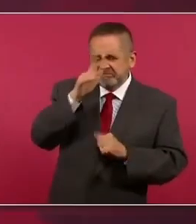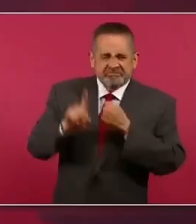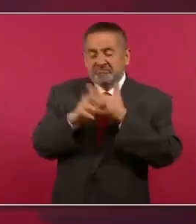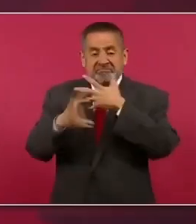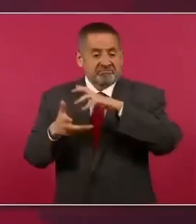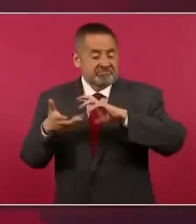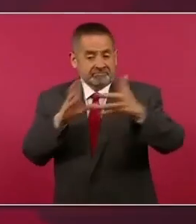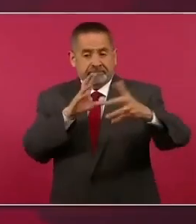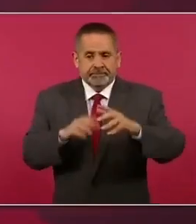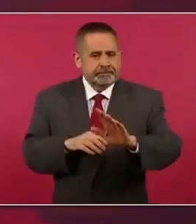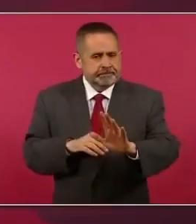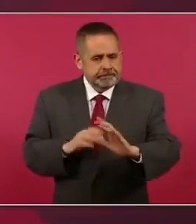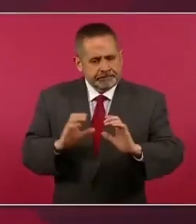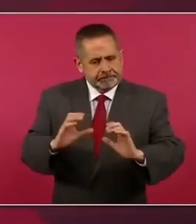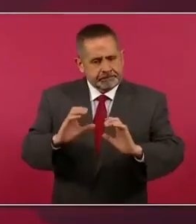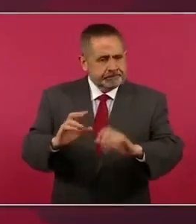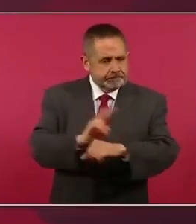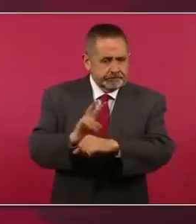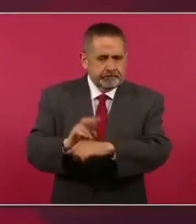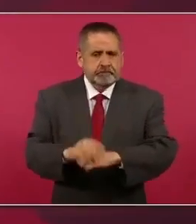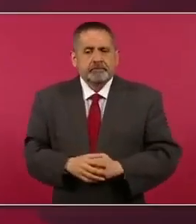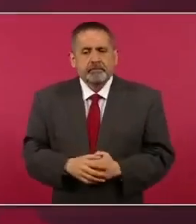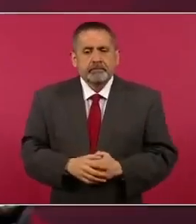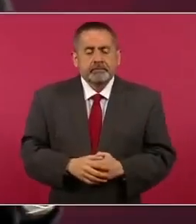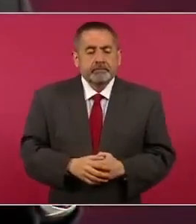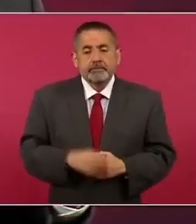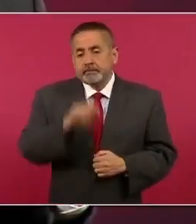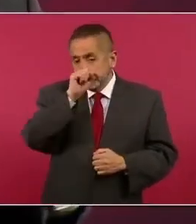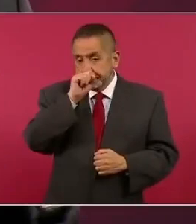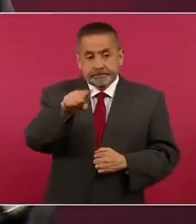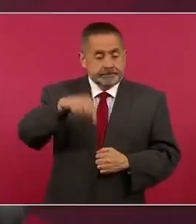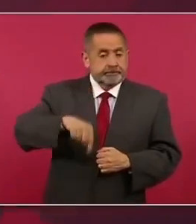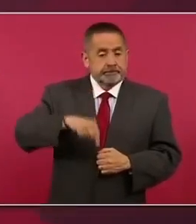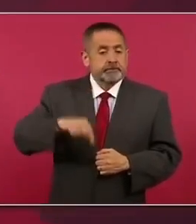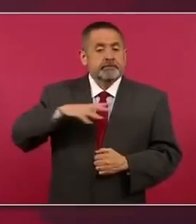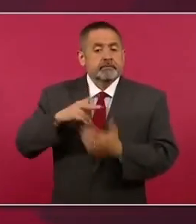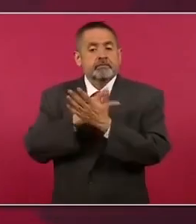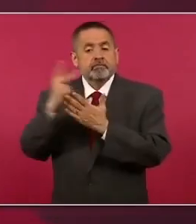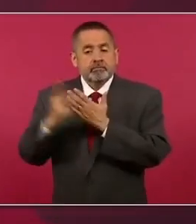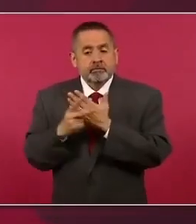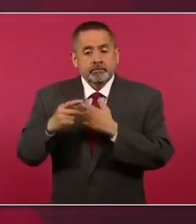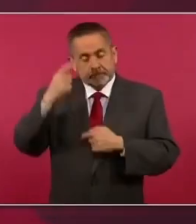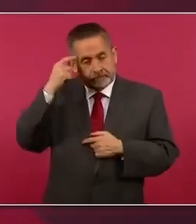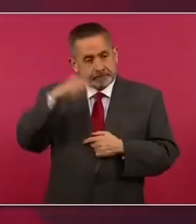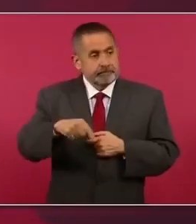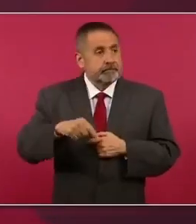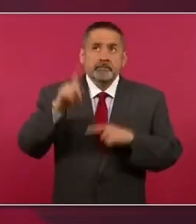luego teníamos un programa de desasolve en tiempos de seca